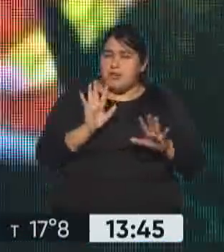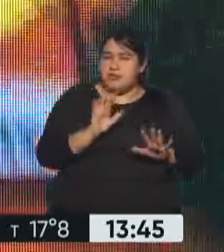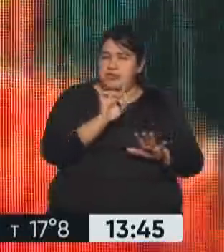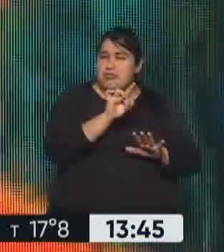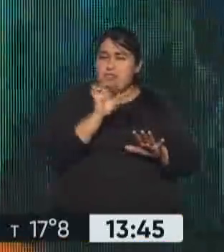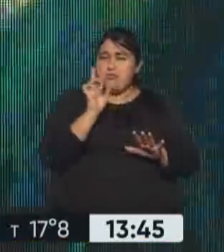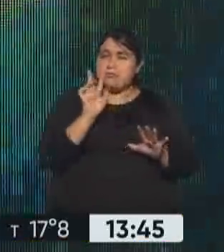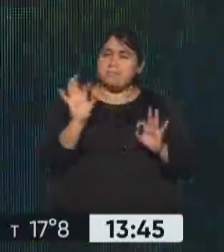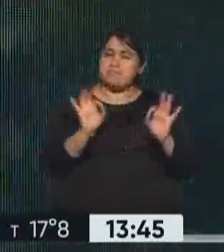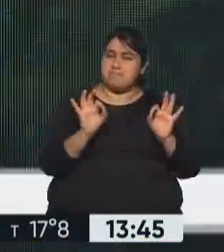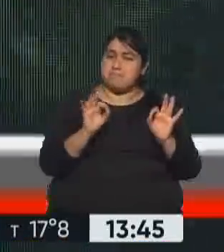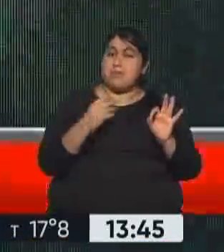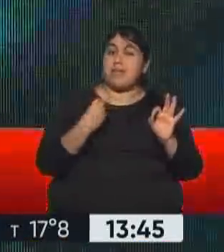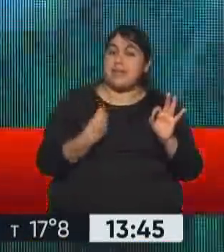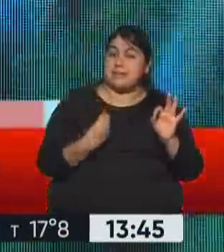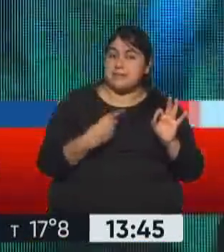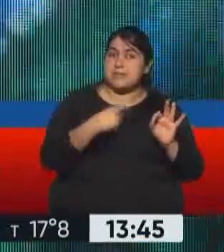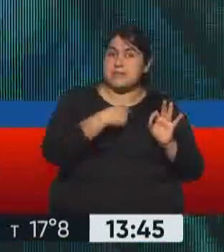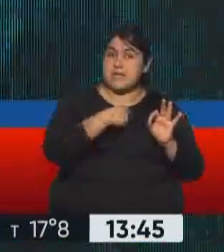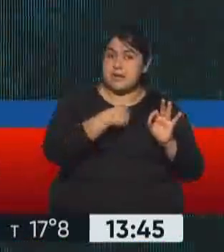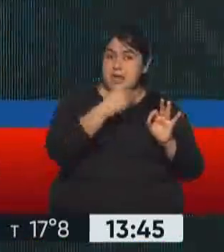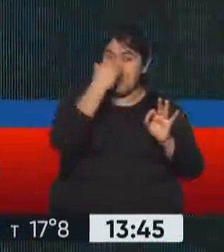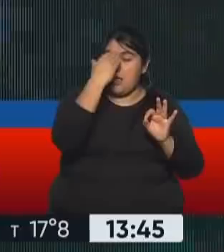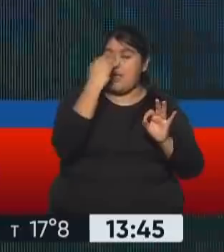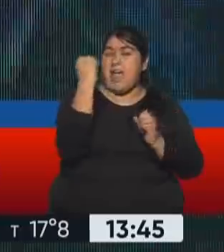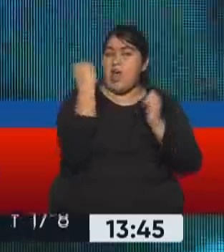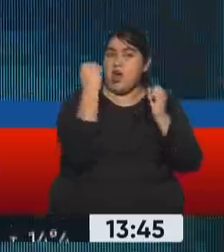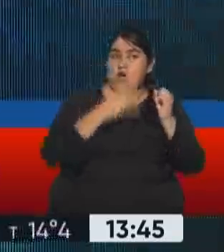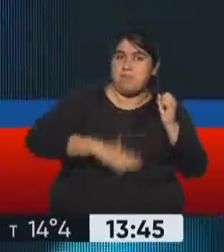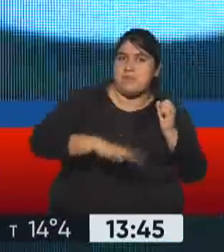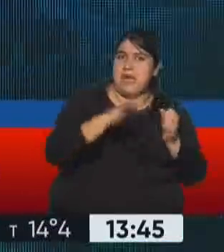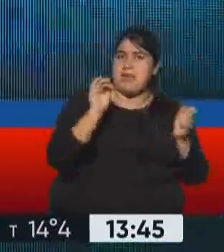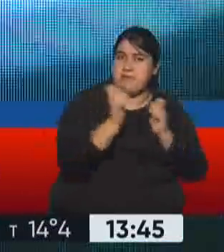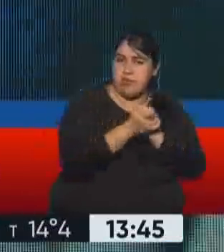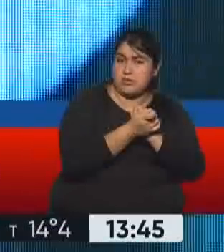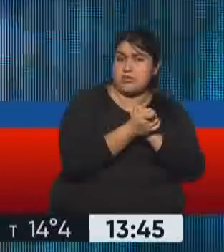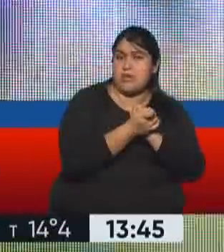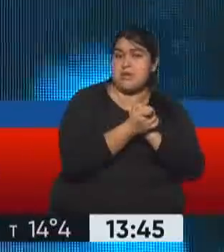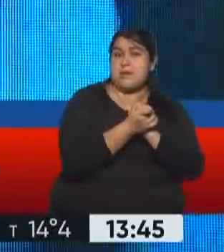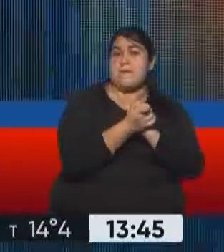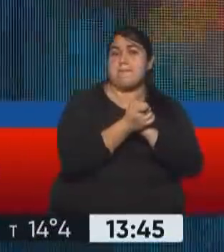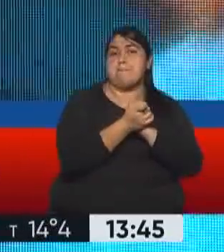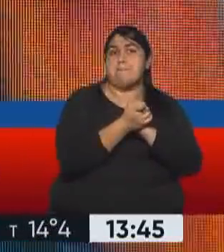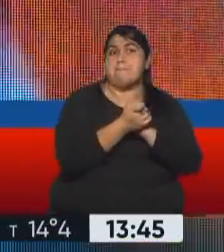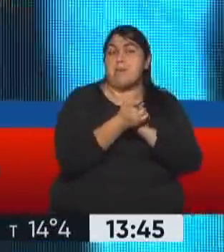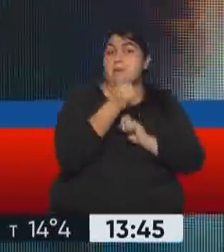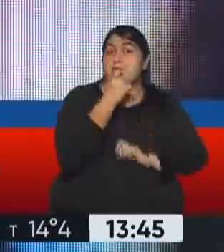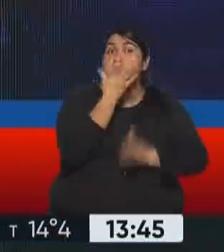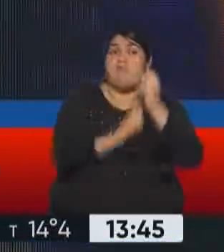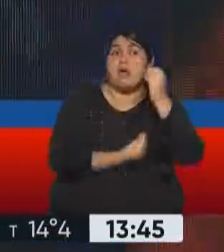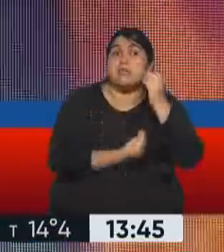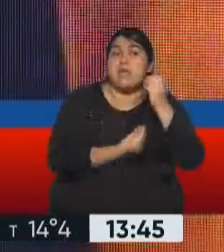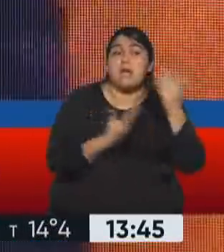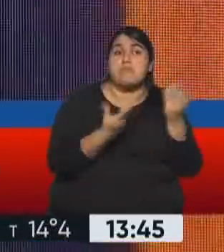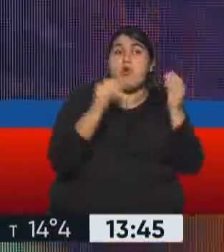que esta voluntad de reformar la economía y la sociedad peruana con estabilidad macroeconómica no le salga bien, es decir, que